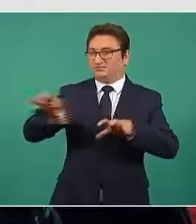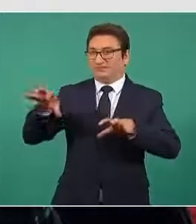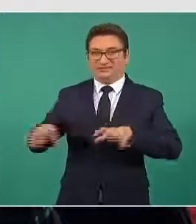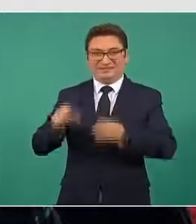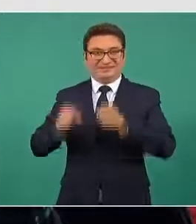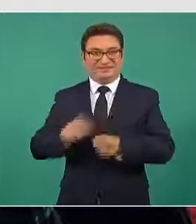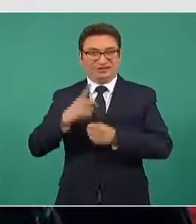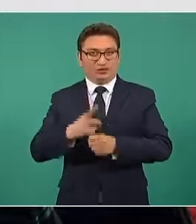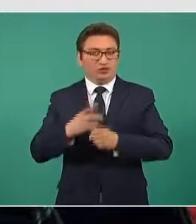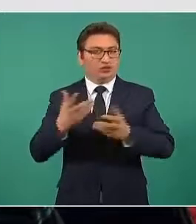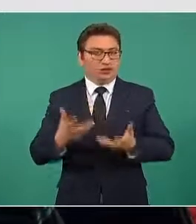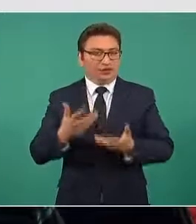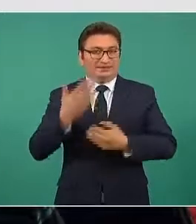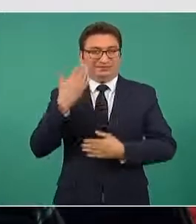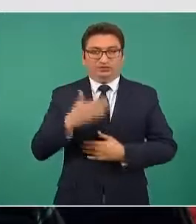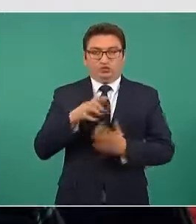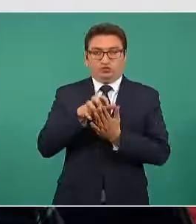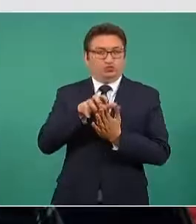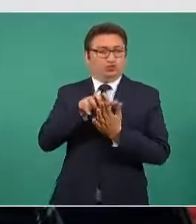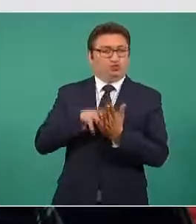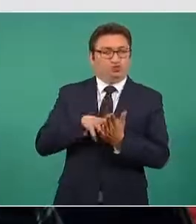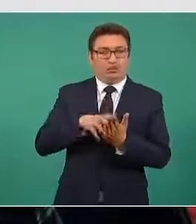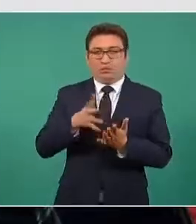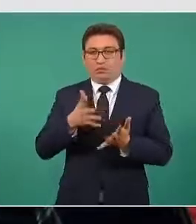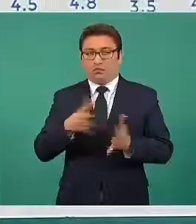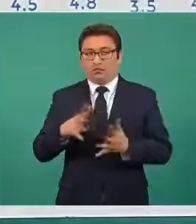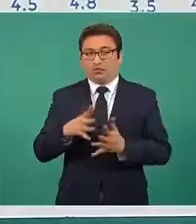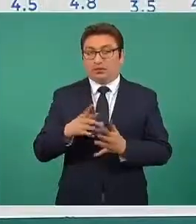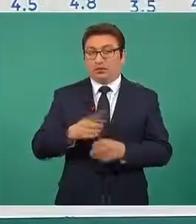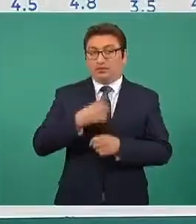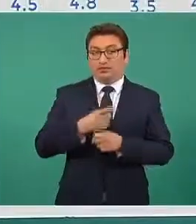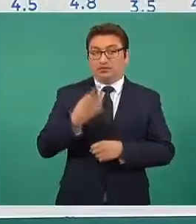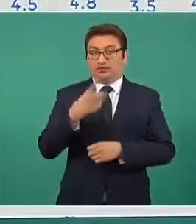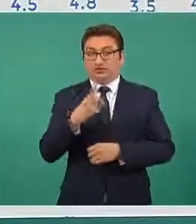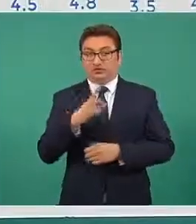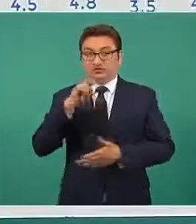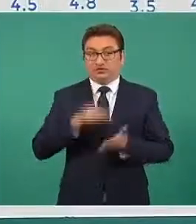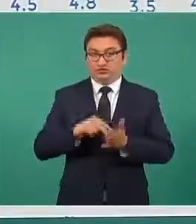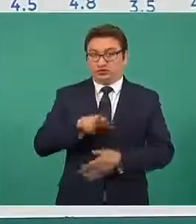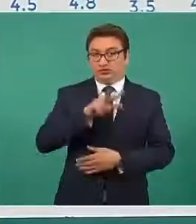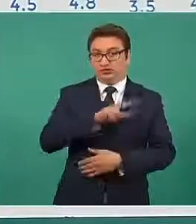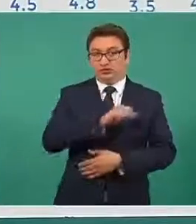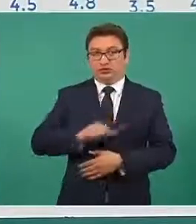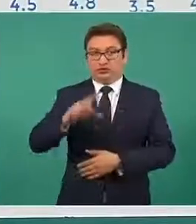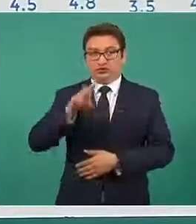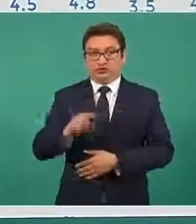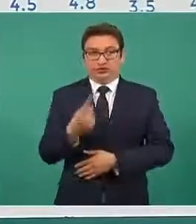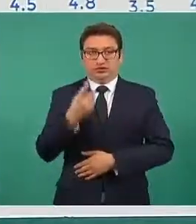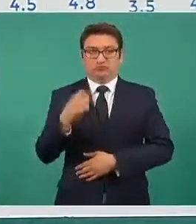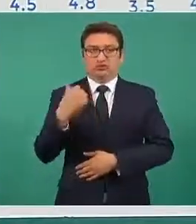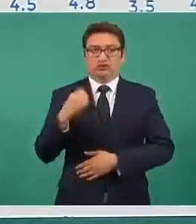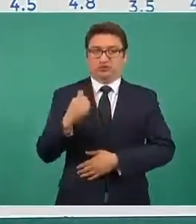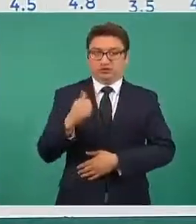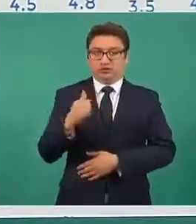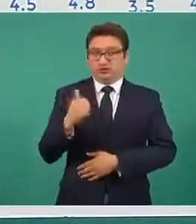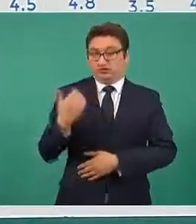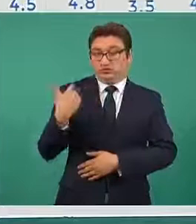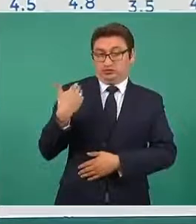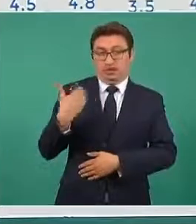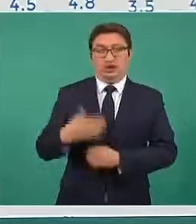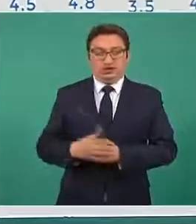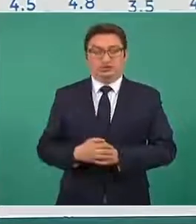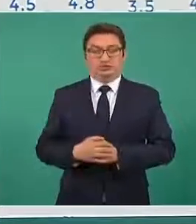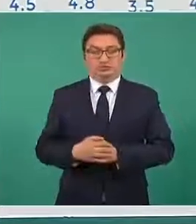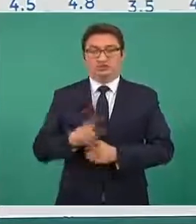se tiene un ahorro estimado del primero de diciembre de dos mil dieciocho al treinta y uno de agosto pasado